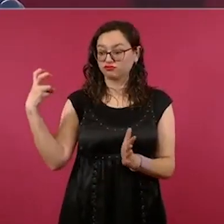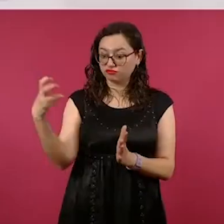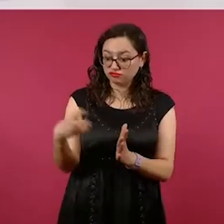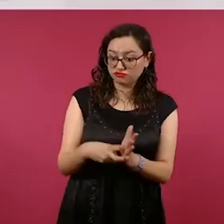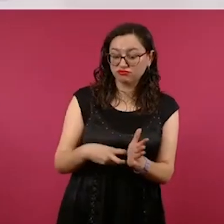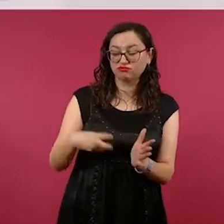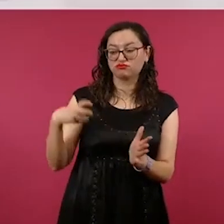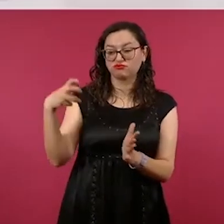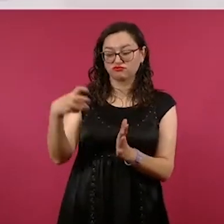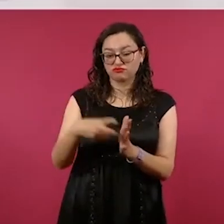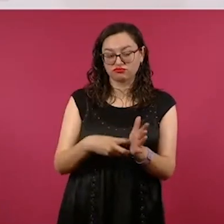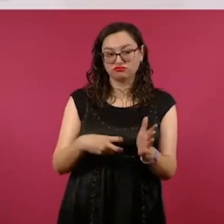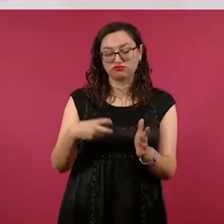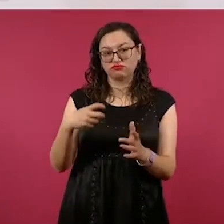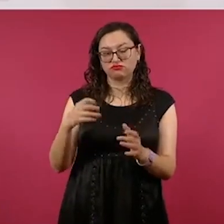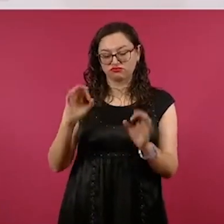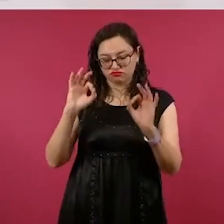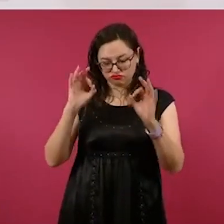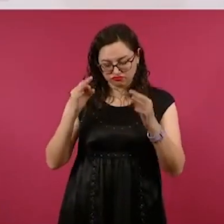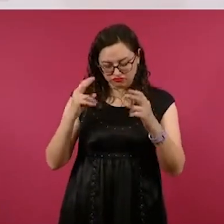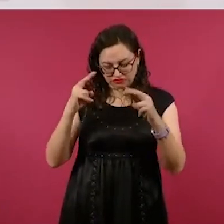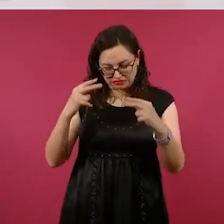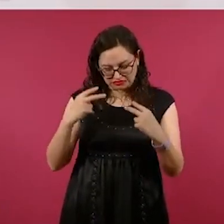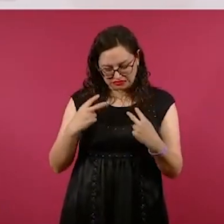reflexión profunda.